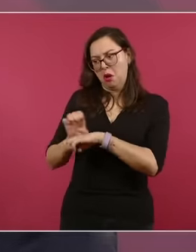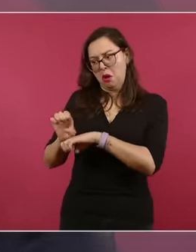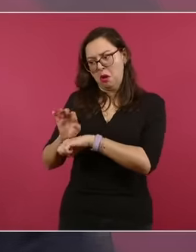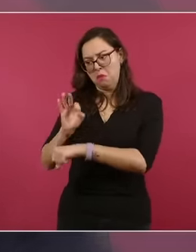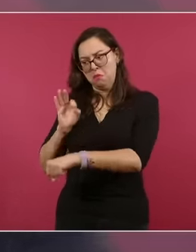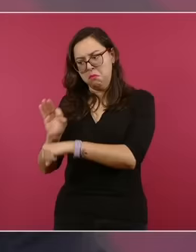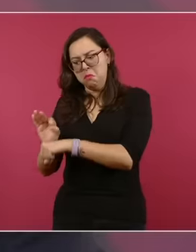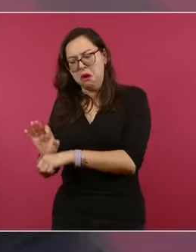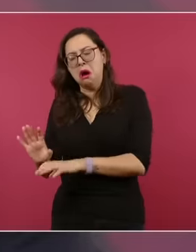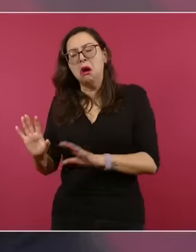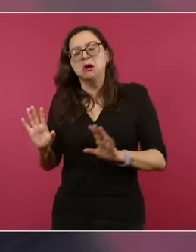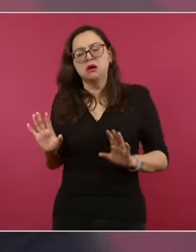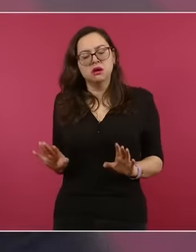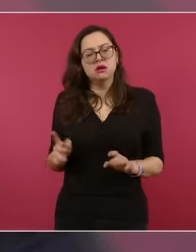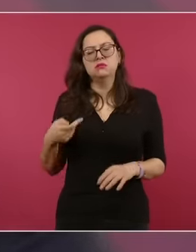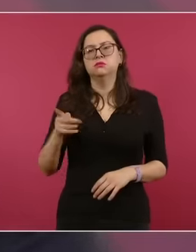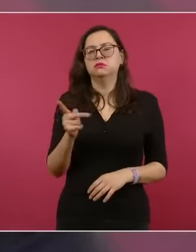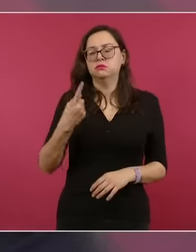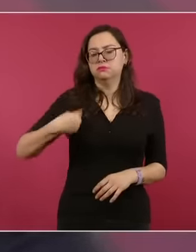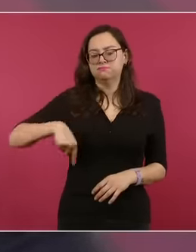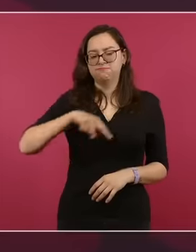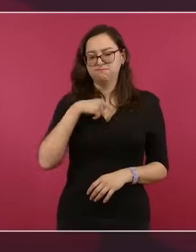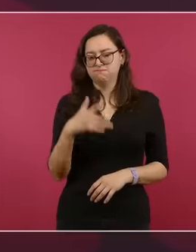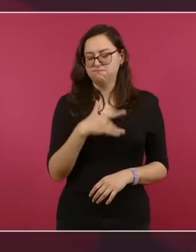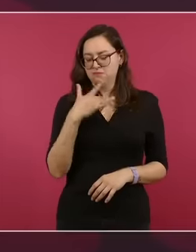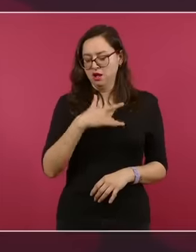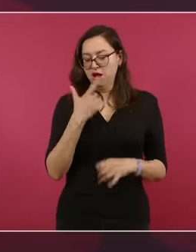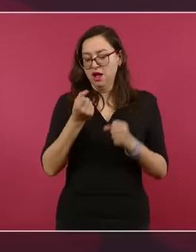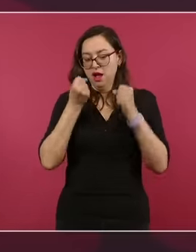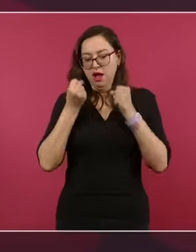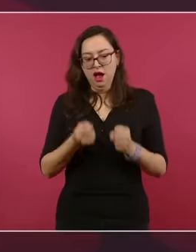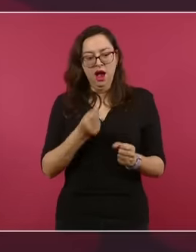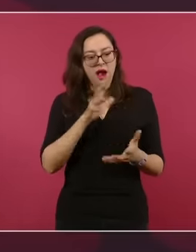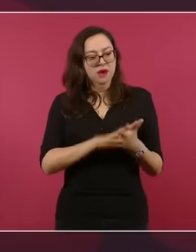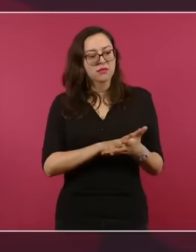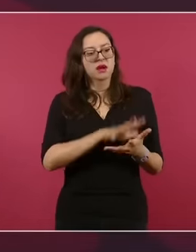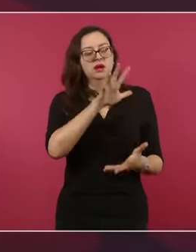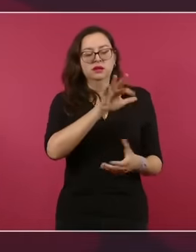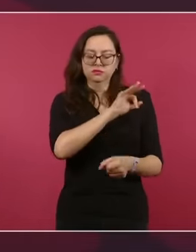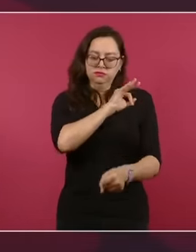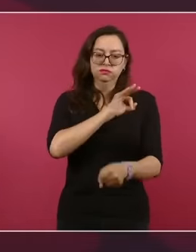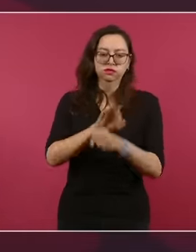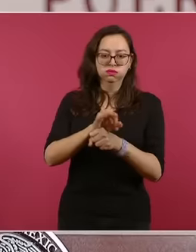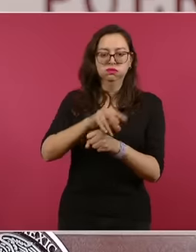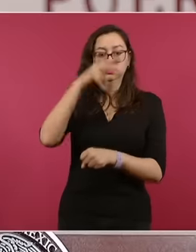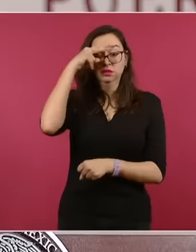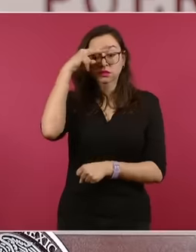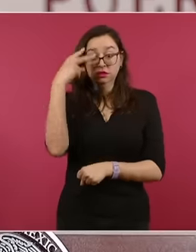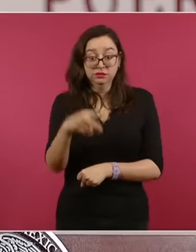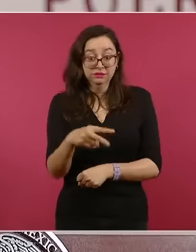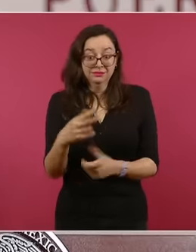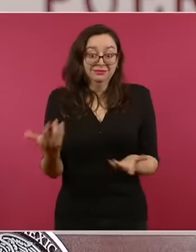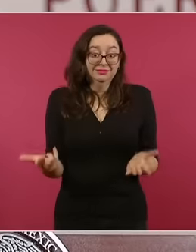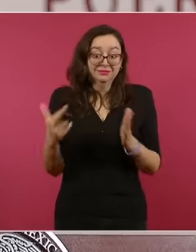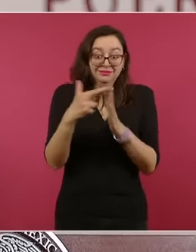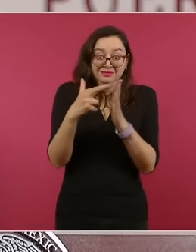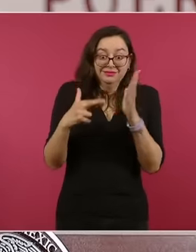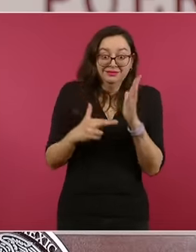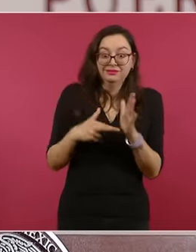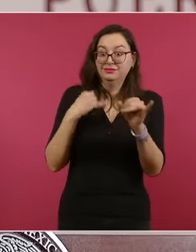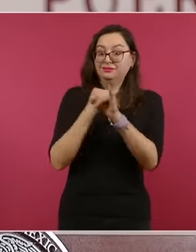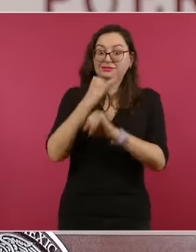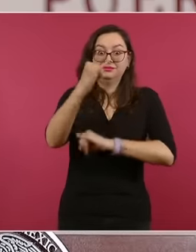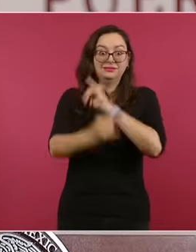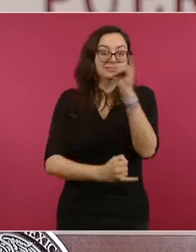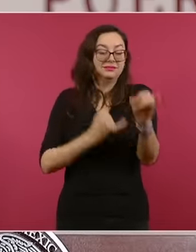que casi la totalidad de los estados apoyan los argumentos de México, porque estas son las reglas básicas de la convivencia